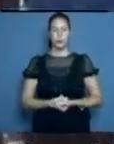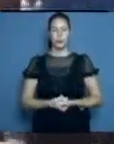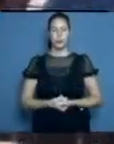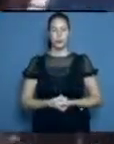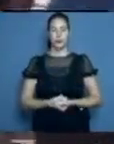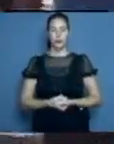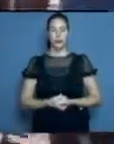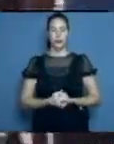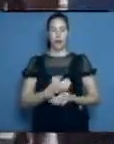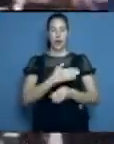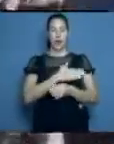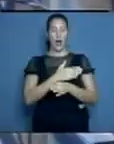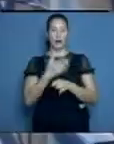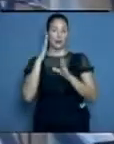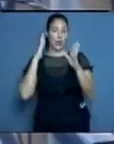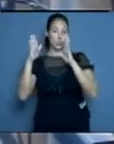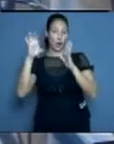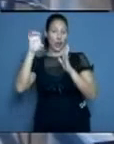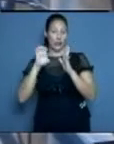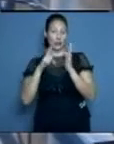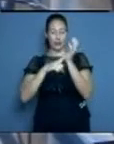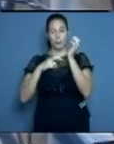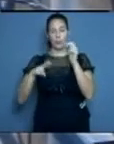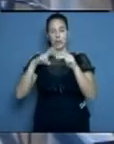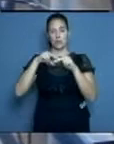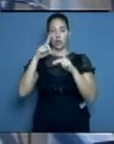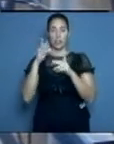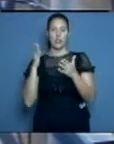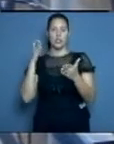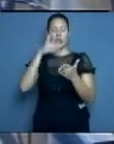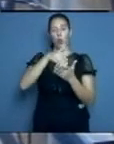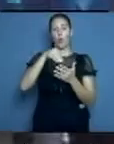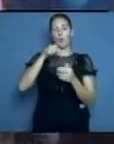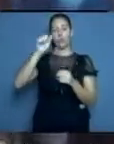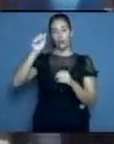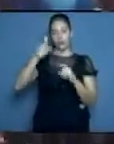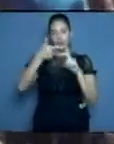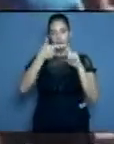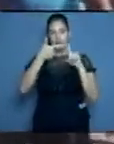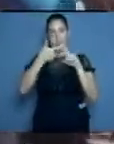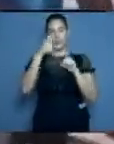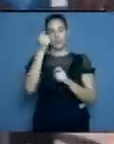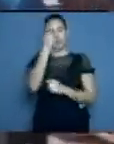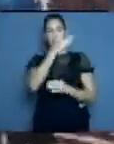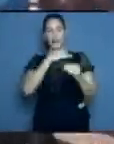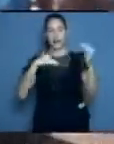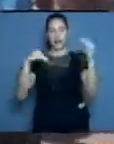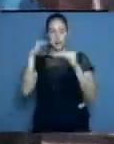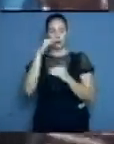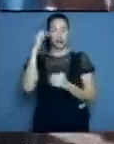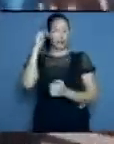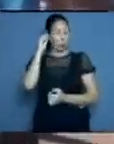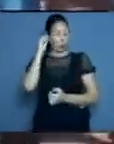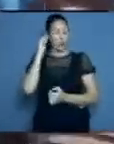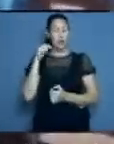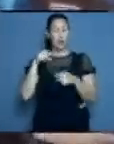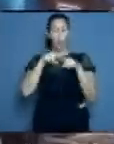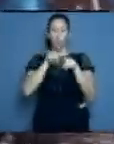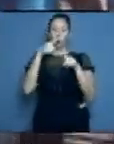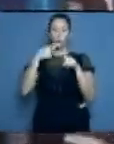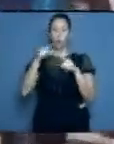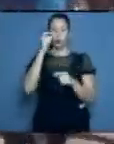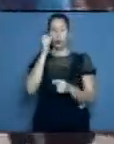Hasta la zona este de la provincia de Holguín llegó la viceprimera ministra de Cuba, Inés María Chatman, en compañía de Joel Keipo Ruiz, miembro del